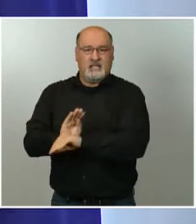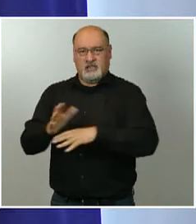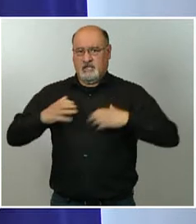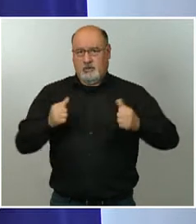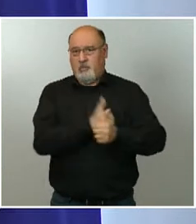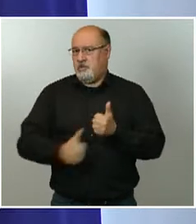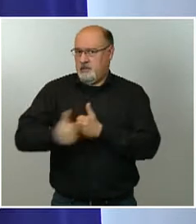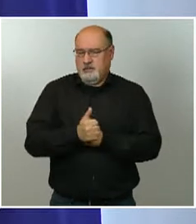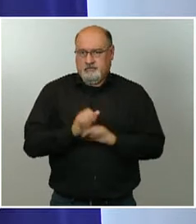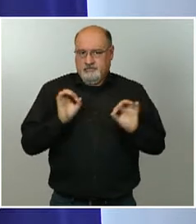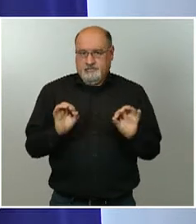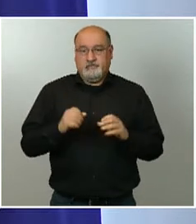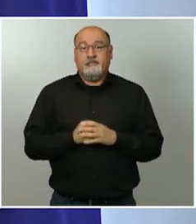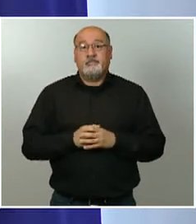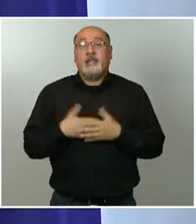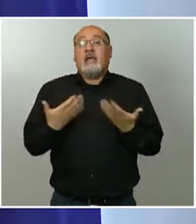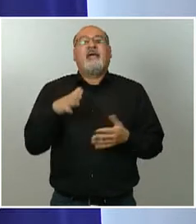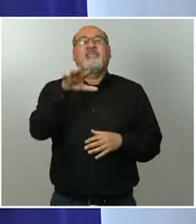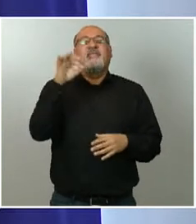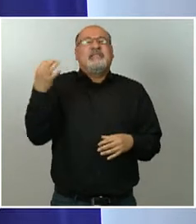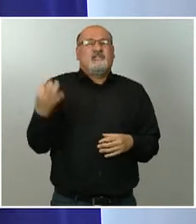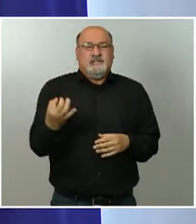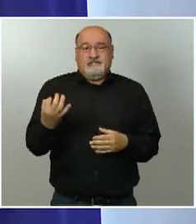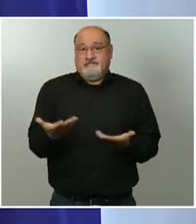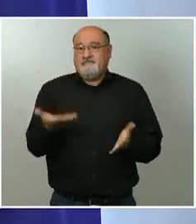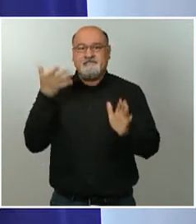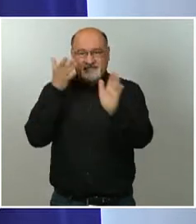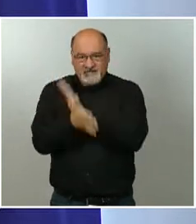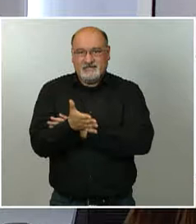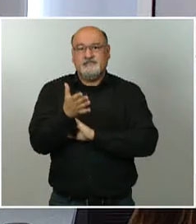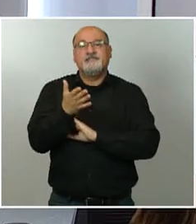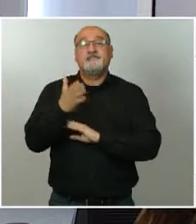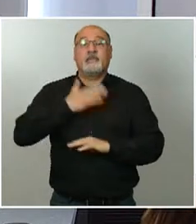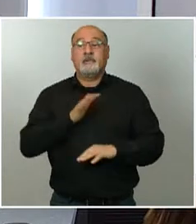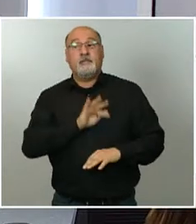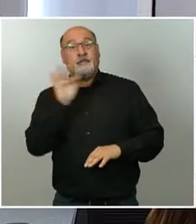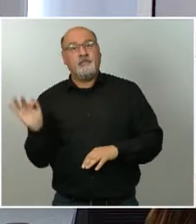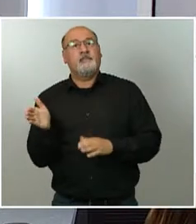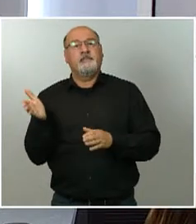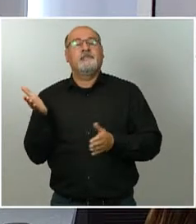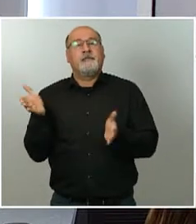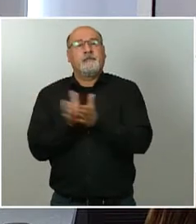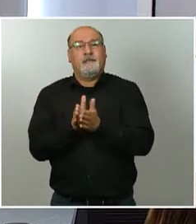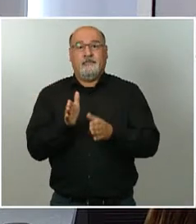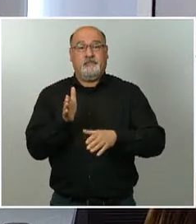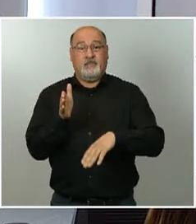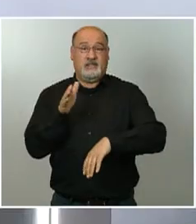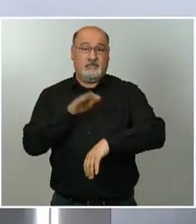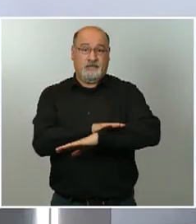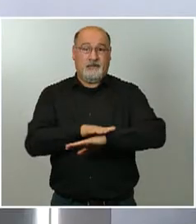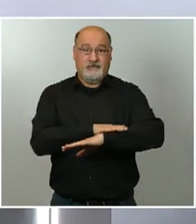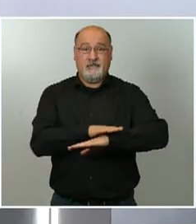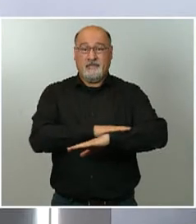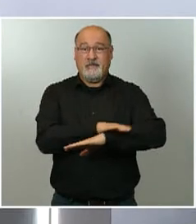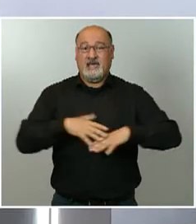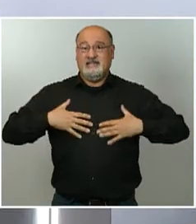¿Qué hemos decidido? Yo creo que luego la ministra, con más detalle y con más conocimiento de causa, explicará mejor el protocolo, concreto